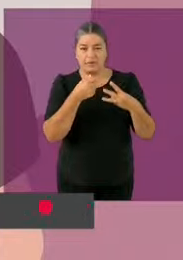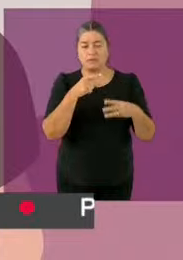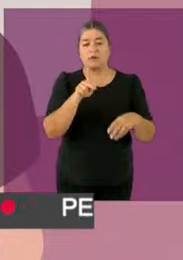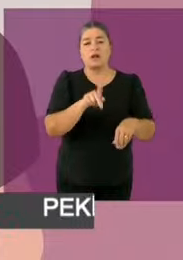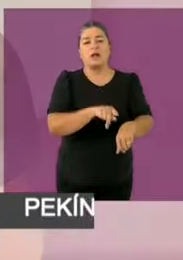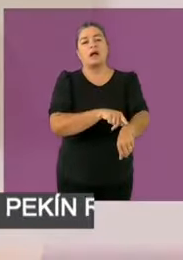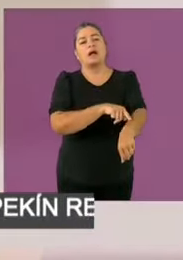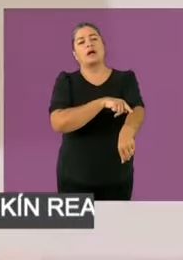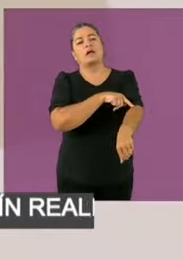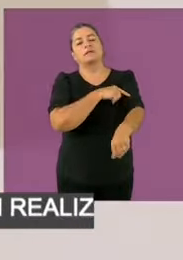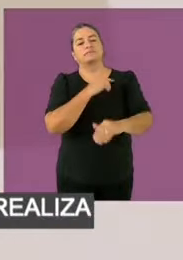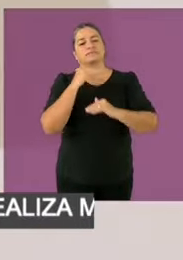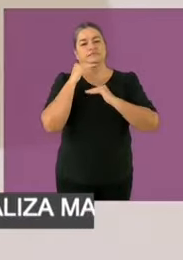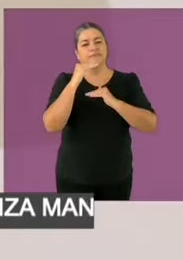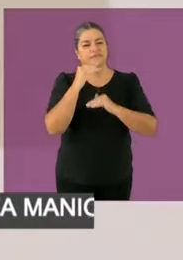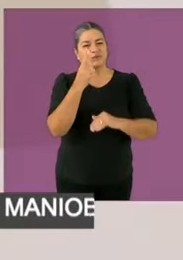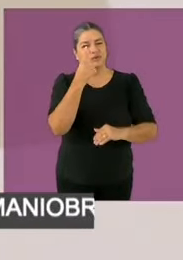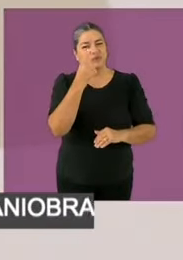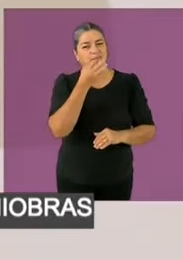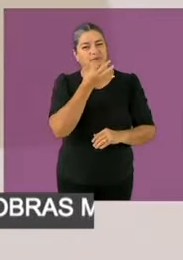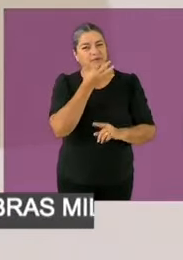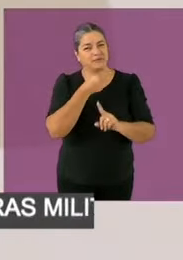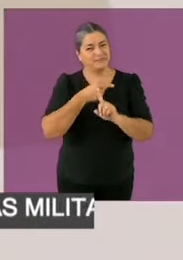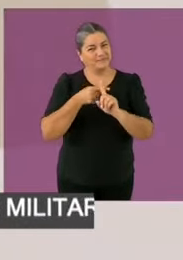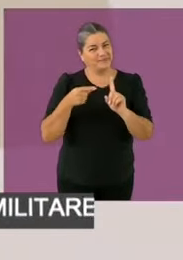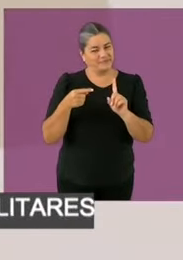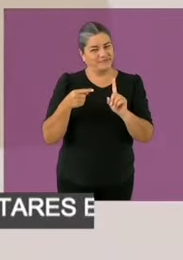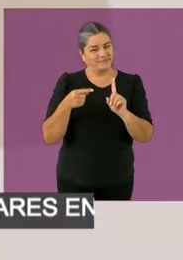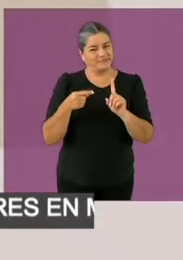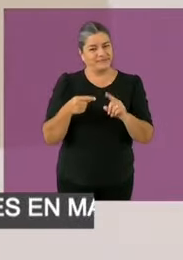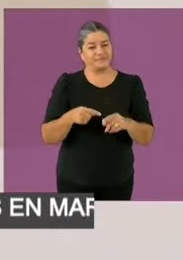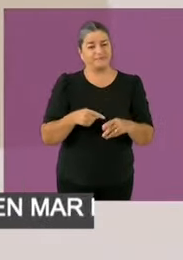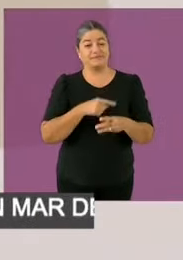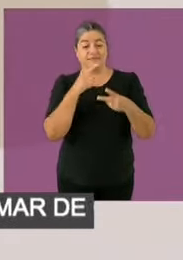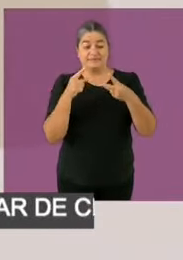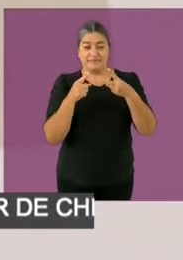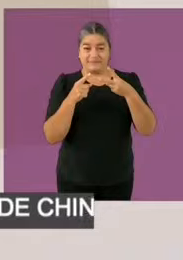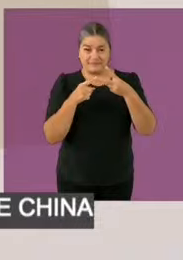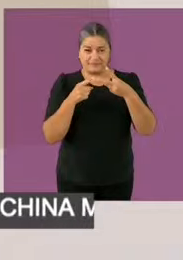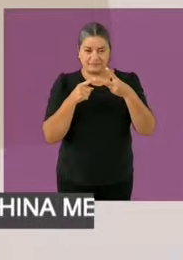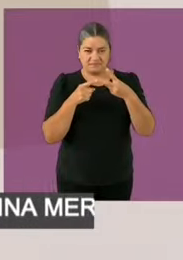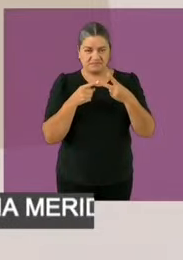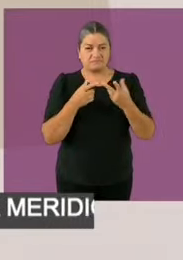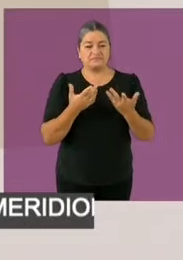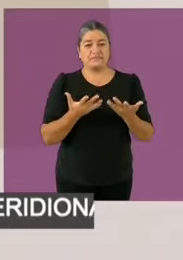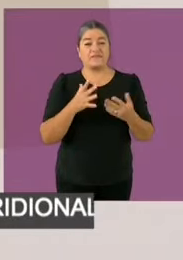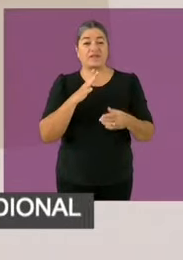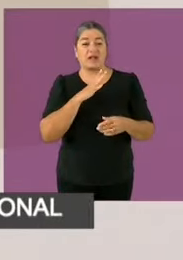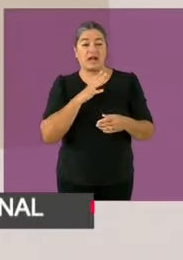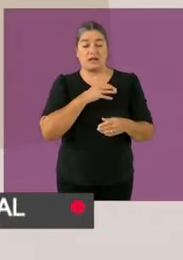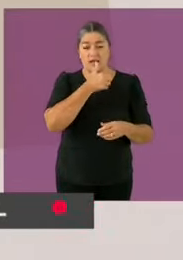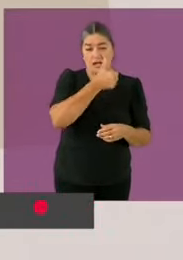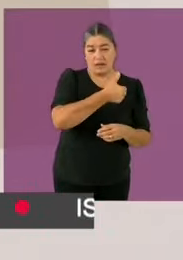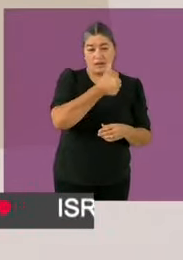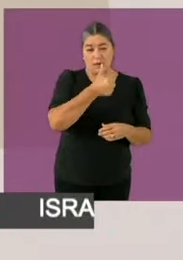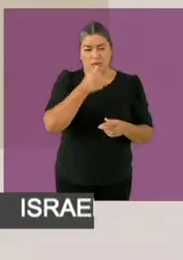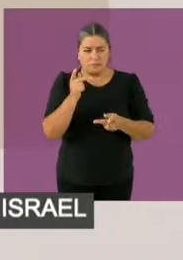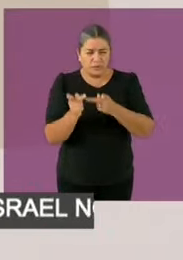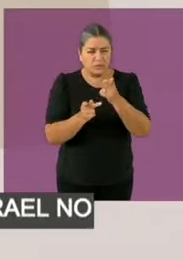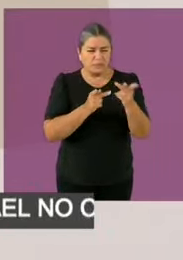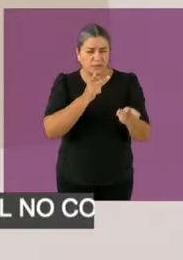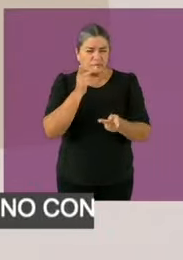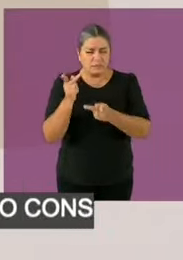y medio. En el segundo bloque, cada candidatura recibirá tres preguntas provenientes de las tres distintas